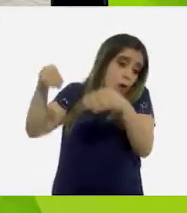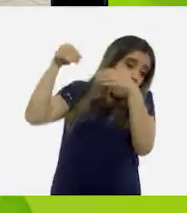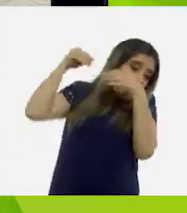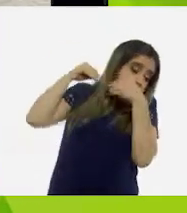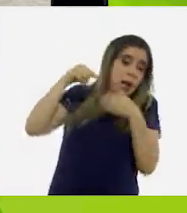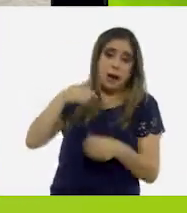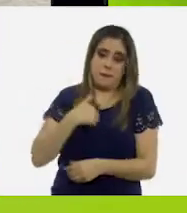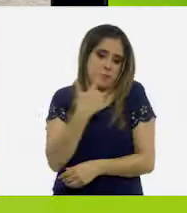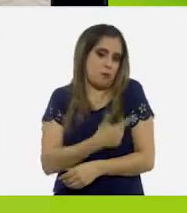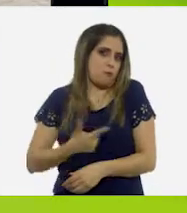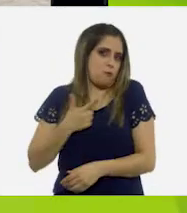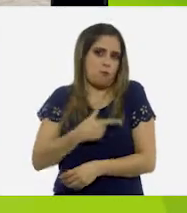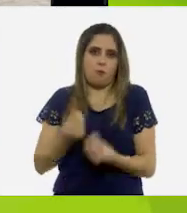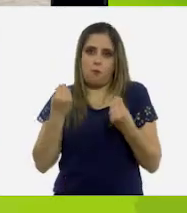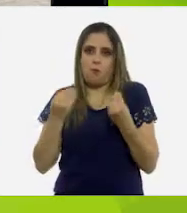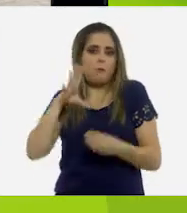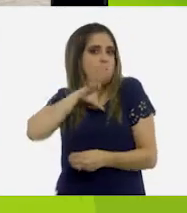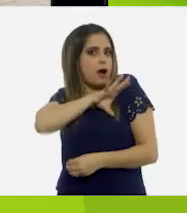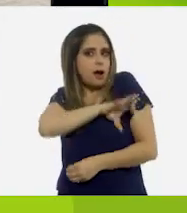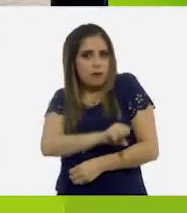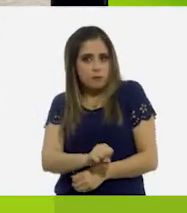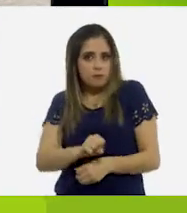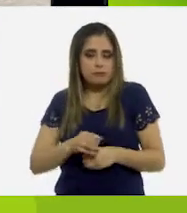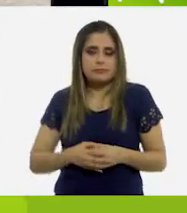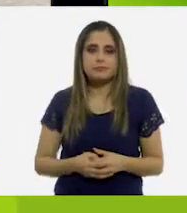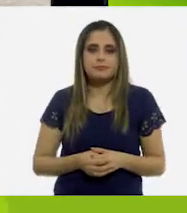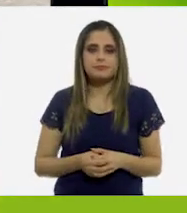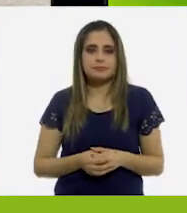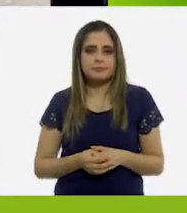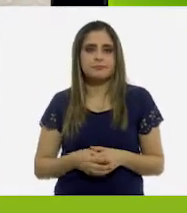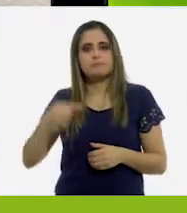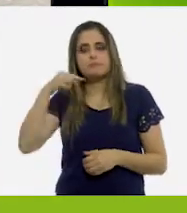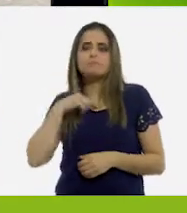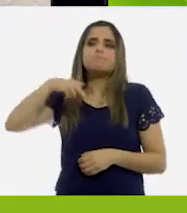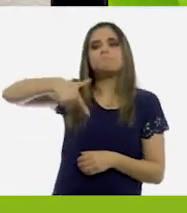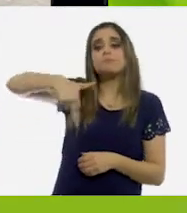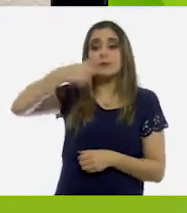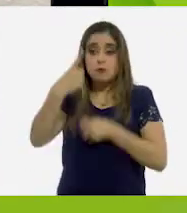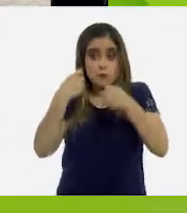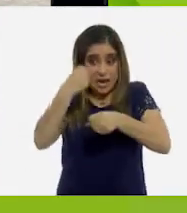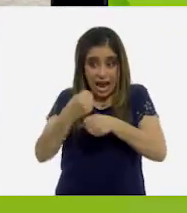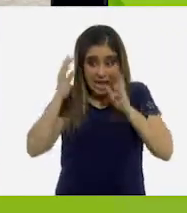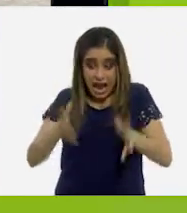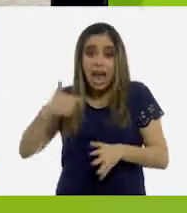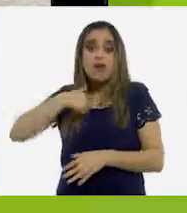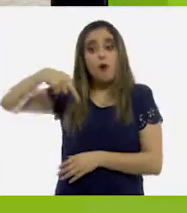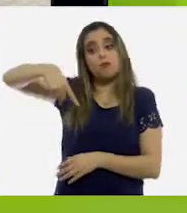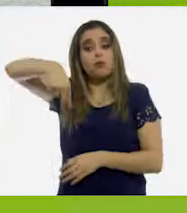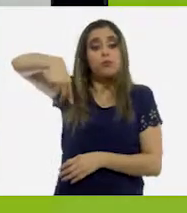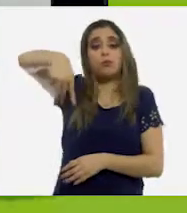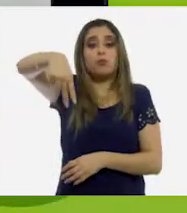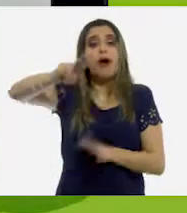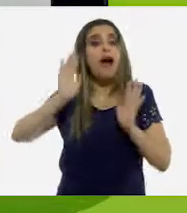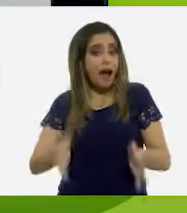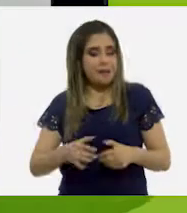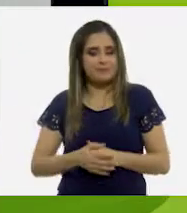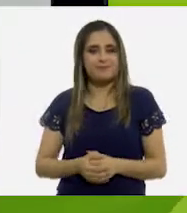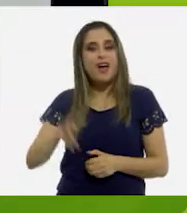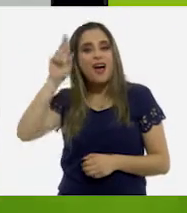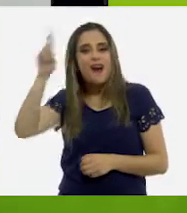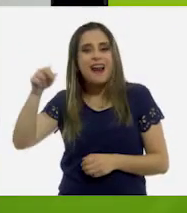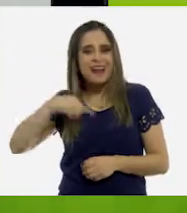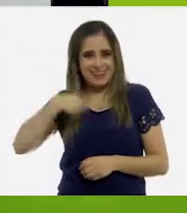este, me gustó con mi Este,